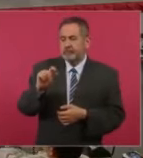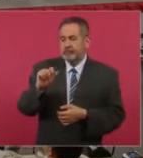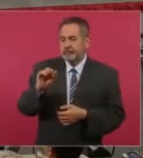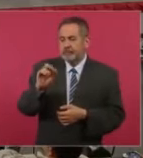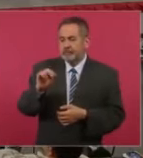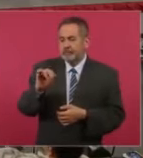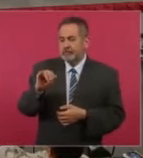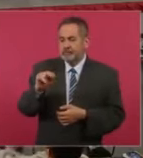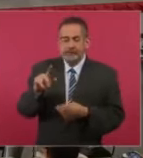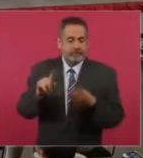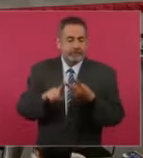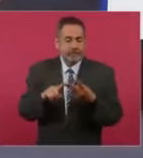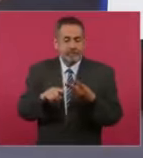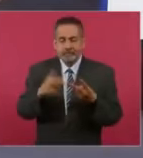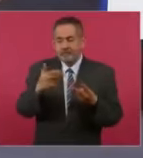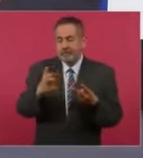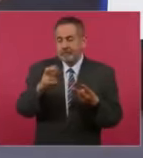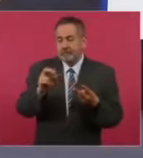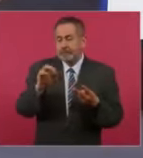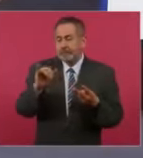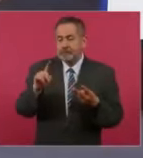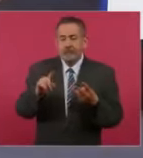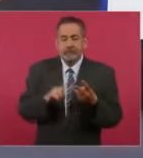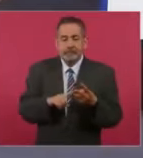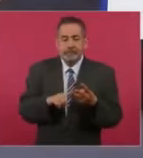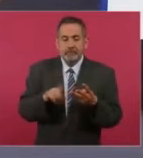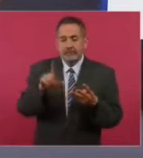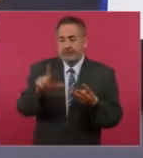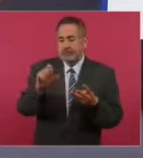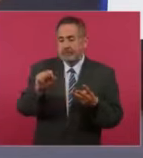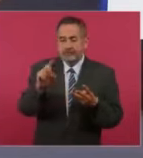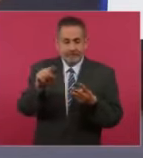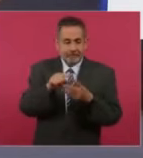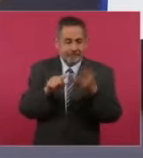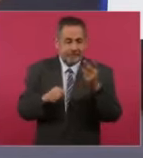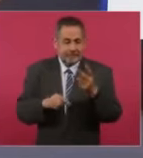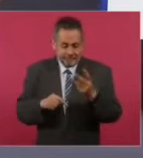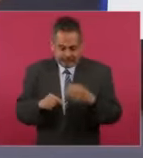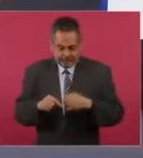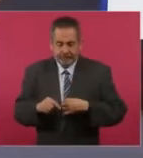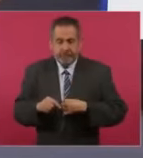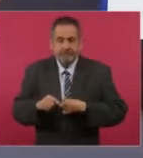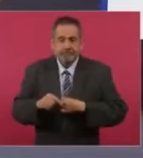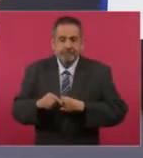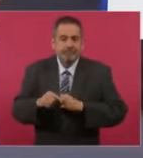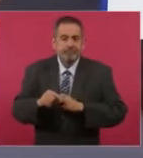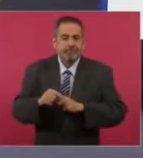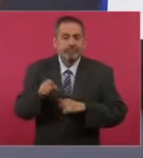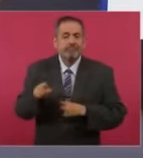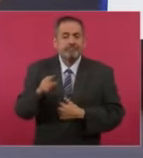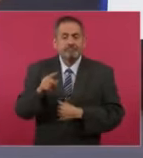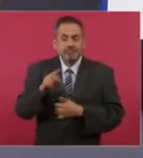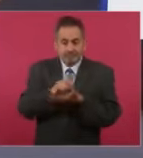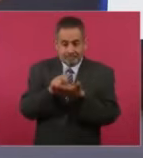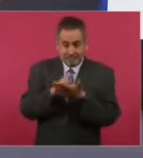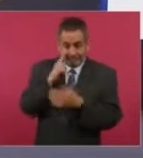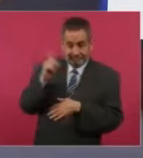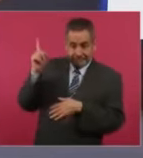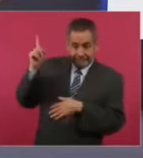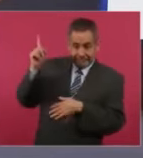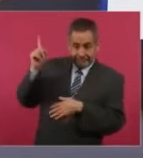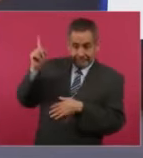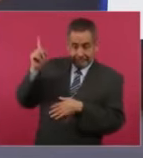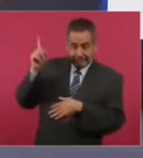la heroína o el LSD, el ácido lisérgico. Estas drogas sintéticas tienen efectos